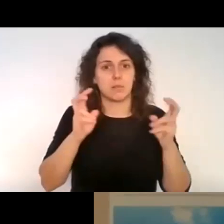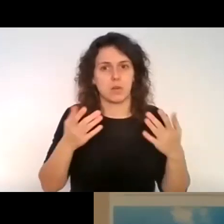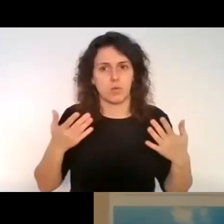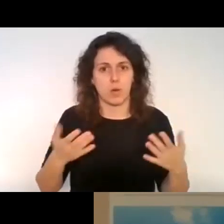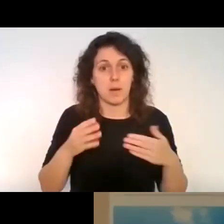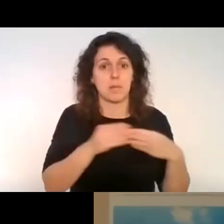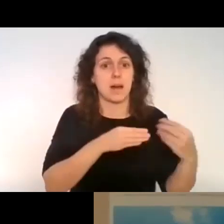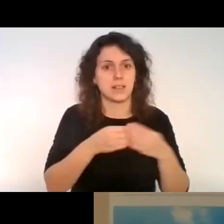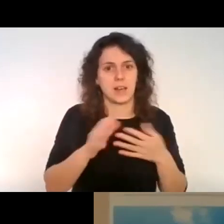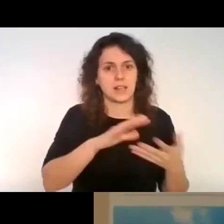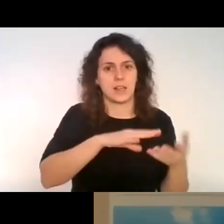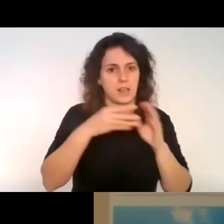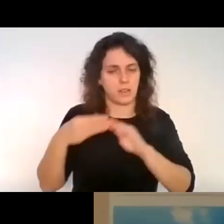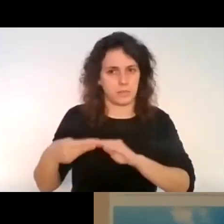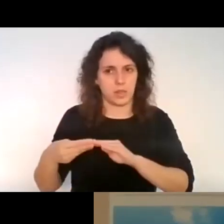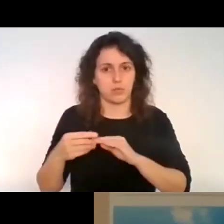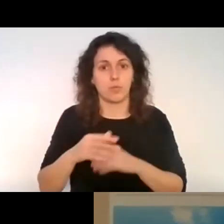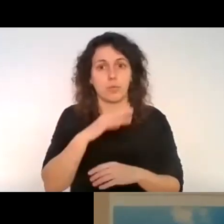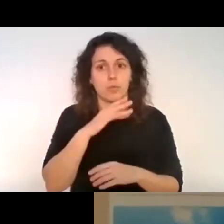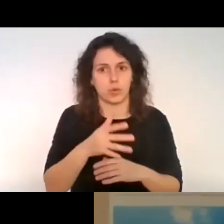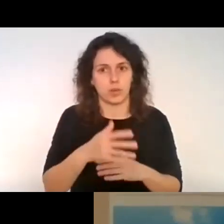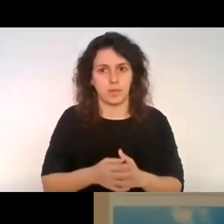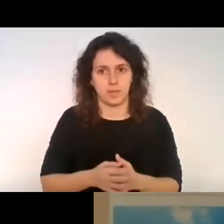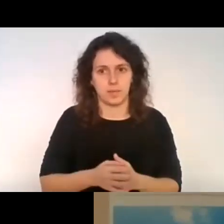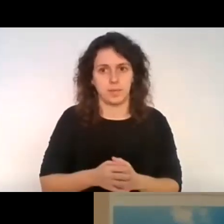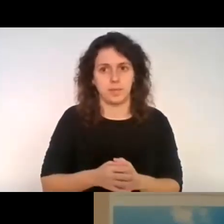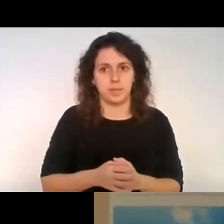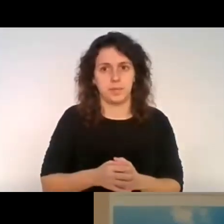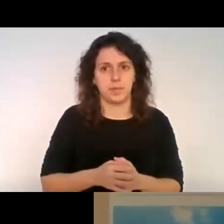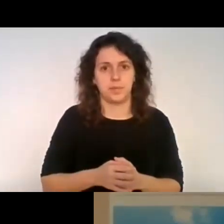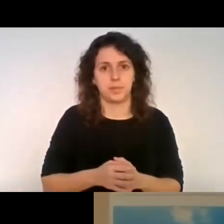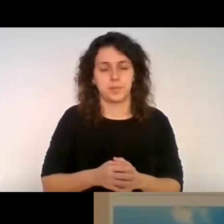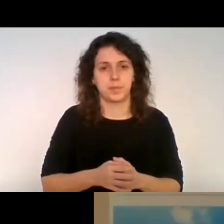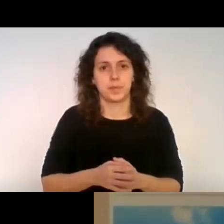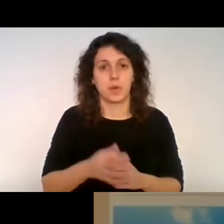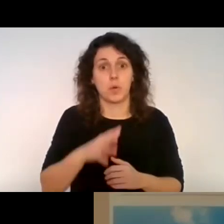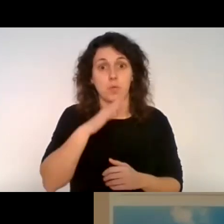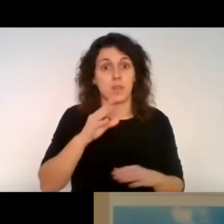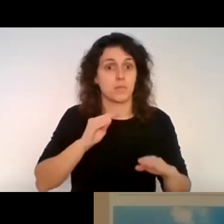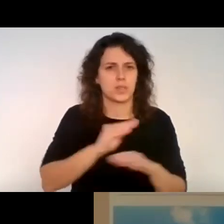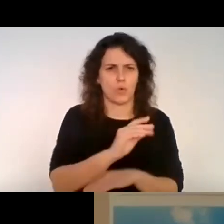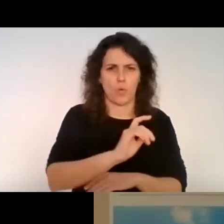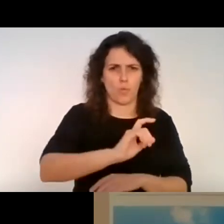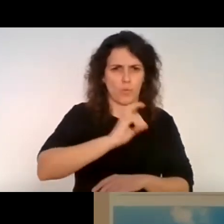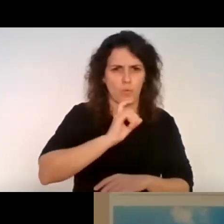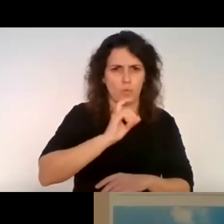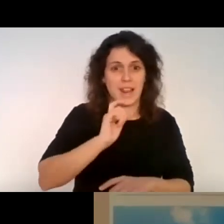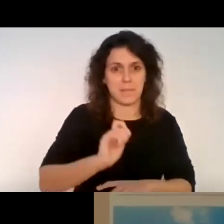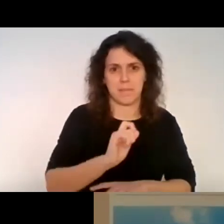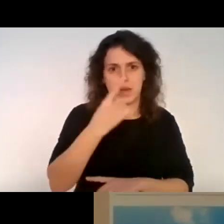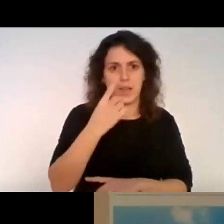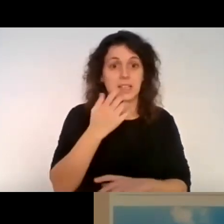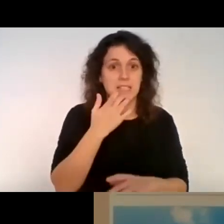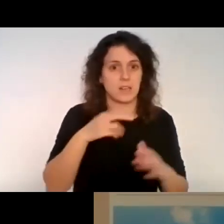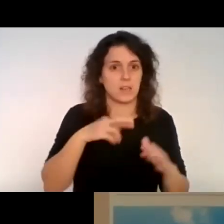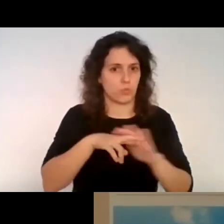materiales adaptados, porque quizás sea la inversión más complicada de conseguir cuando se tienen recursos,